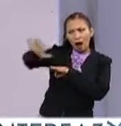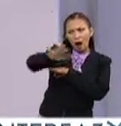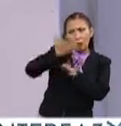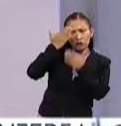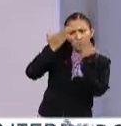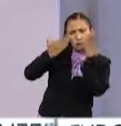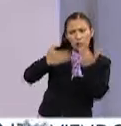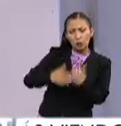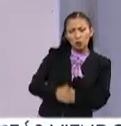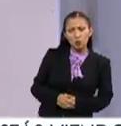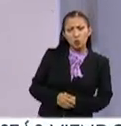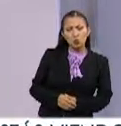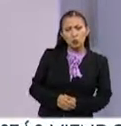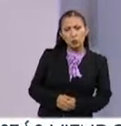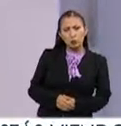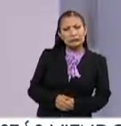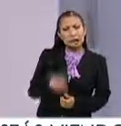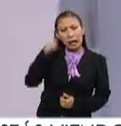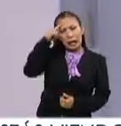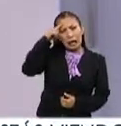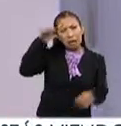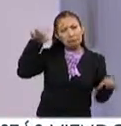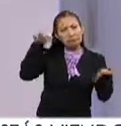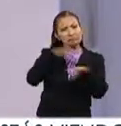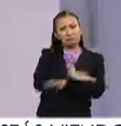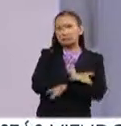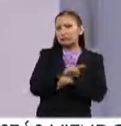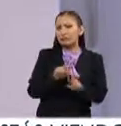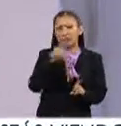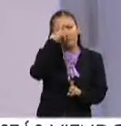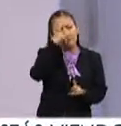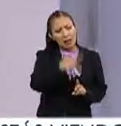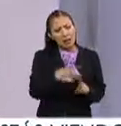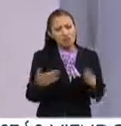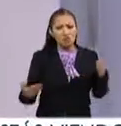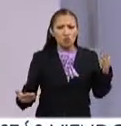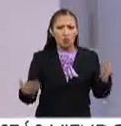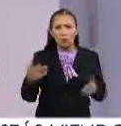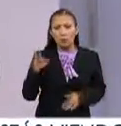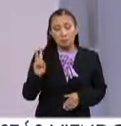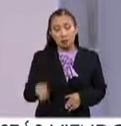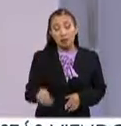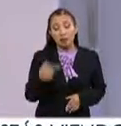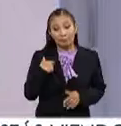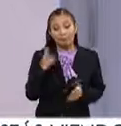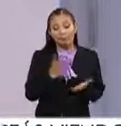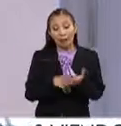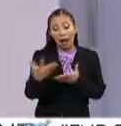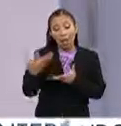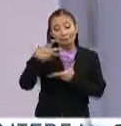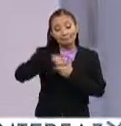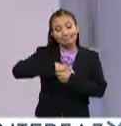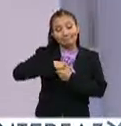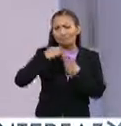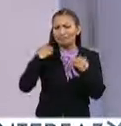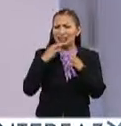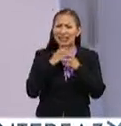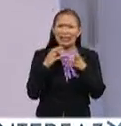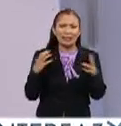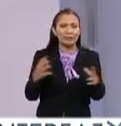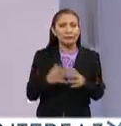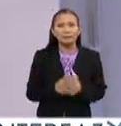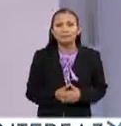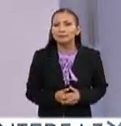cómo estudian ellos, pues ya, o sea, y es algo completamente diferente a México, pues ya es algo que me enriqueció brutalmente, ¿no?